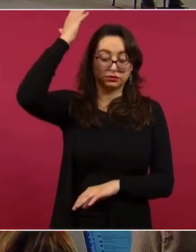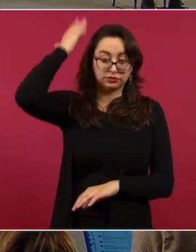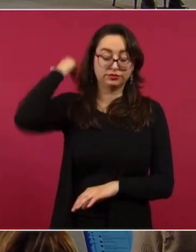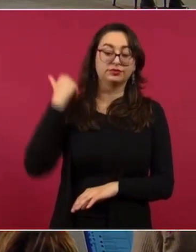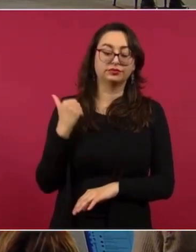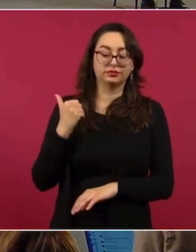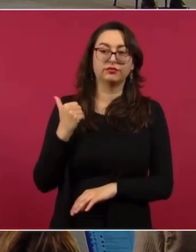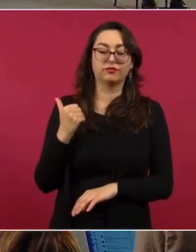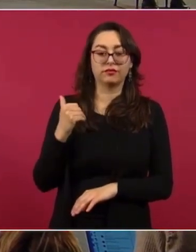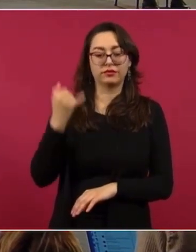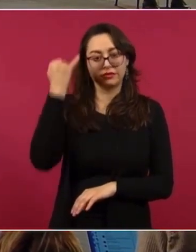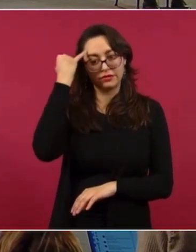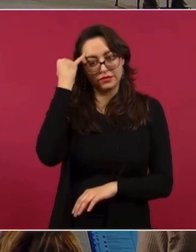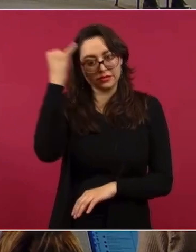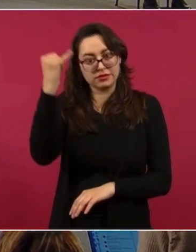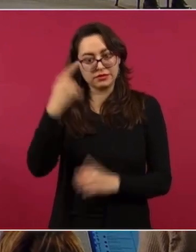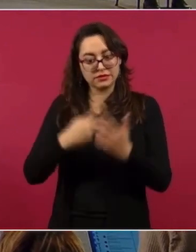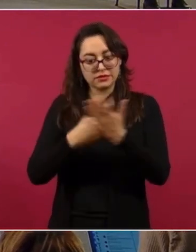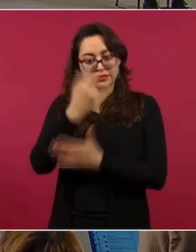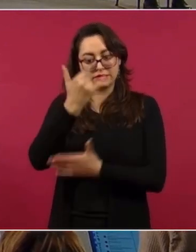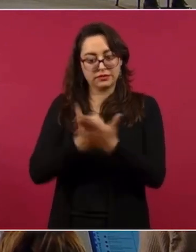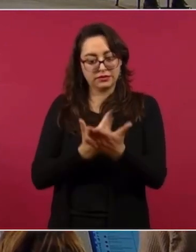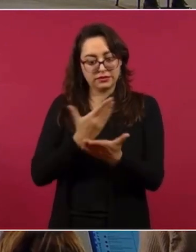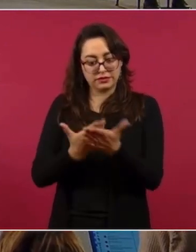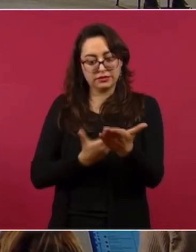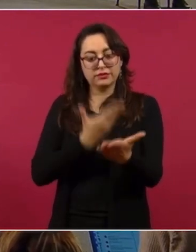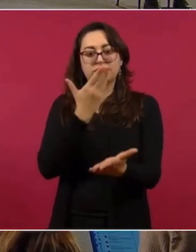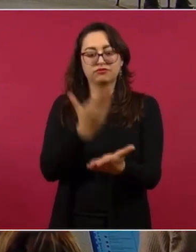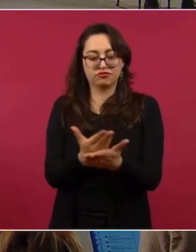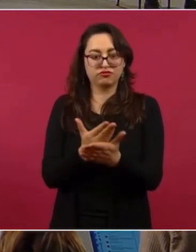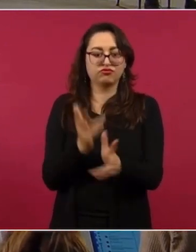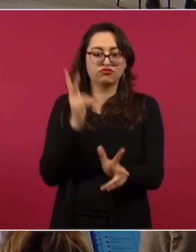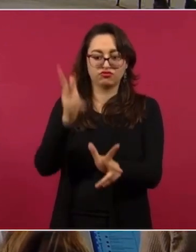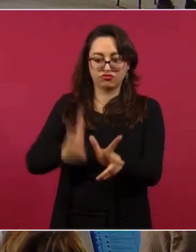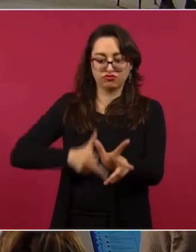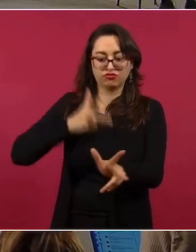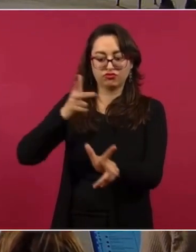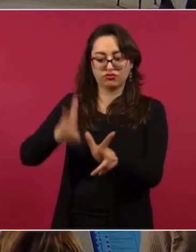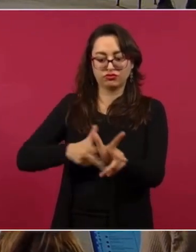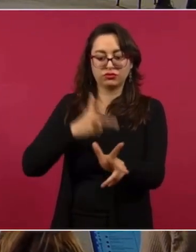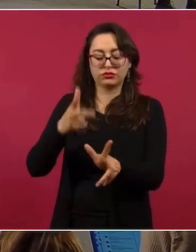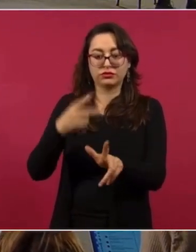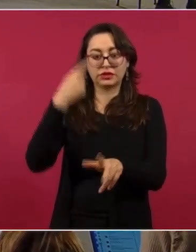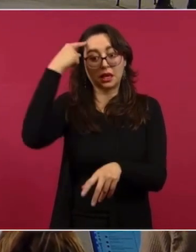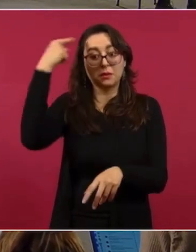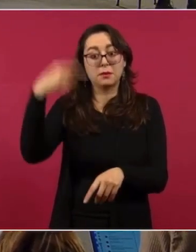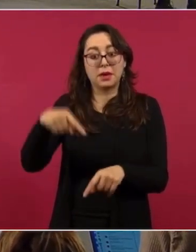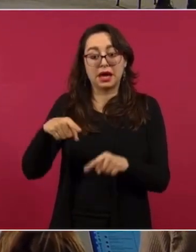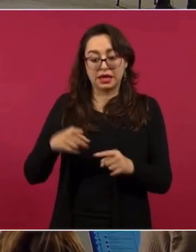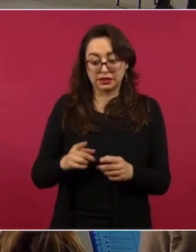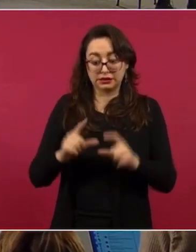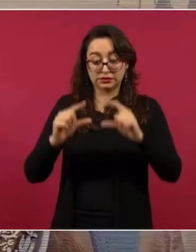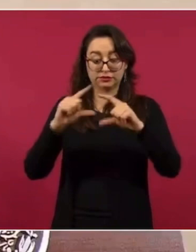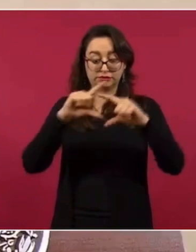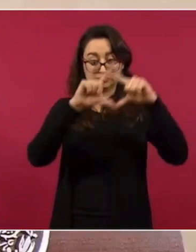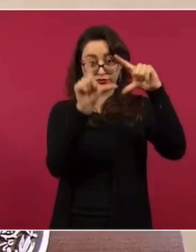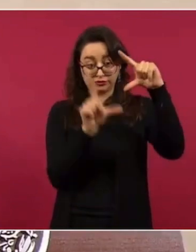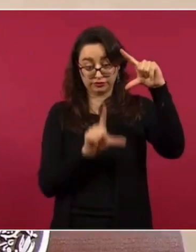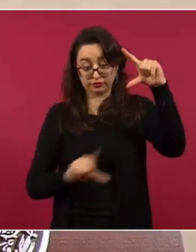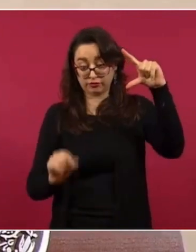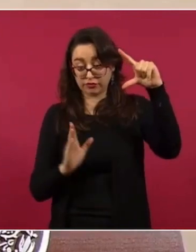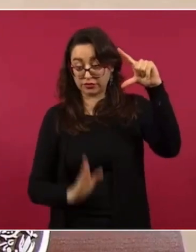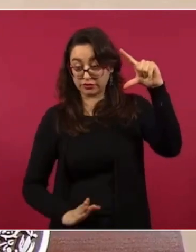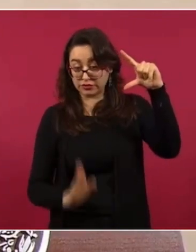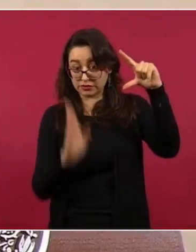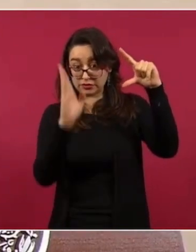convirtiera como el canal en un territorio de